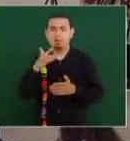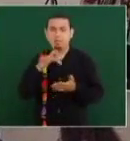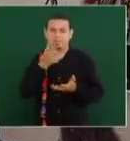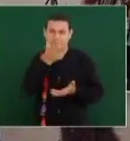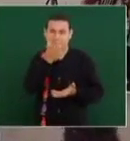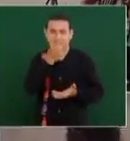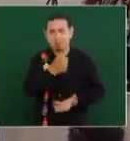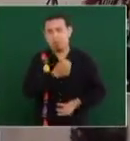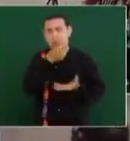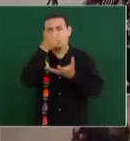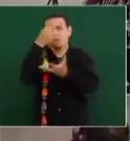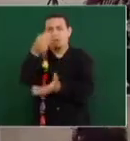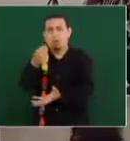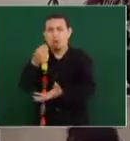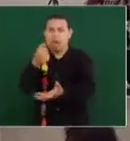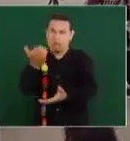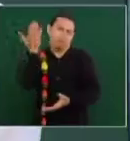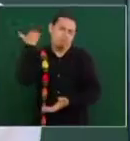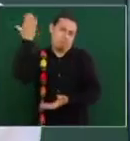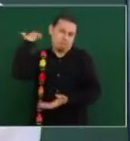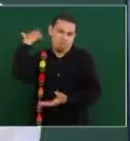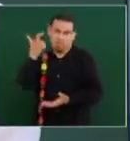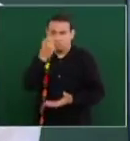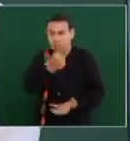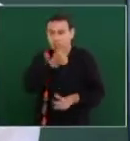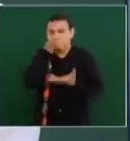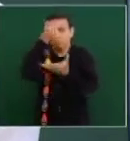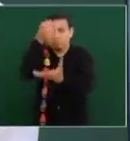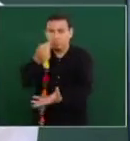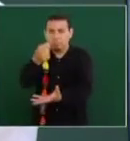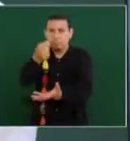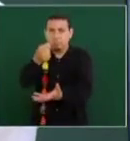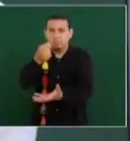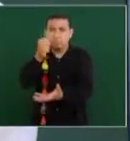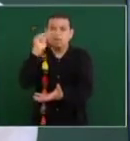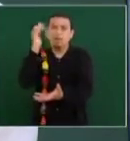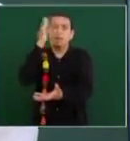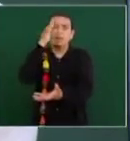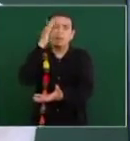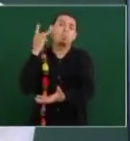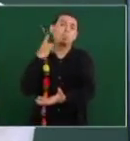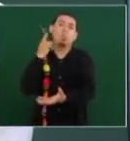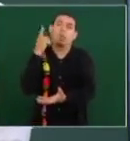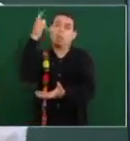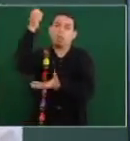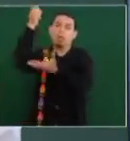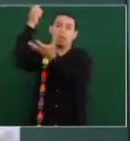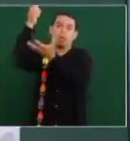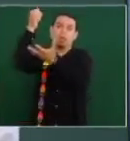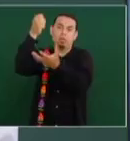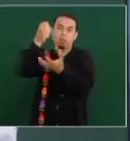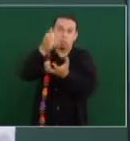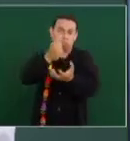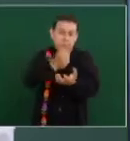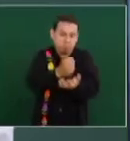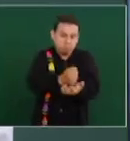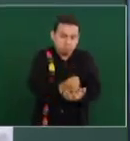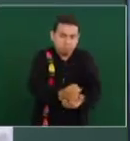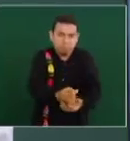recursos arriba y no le llegaba nada a la gente,